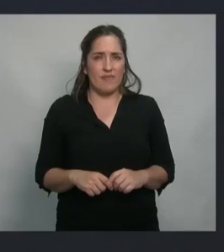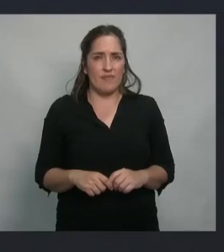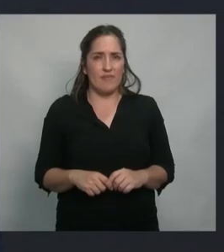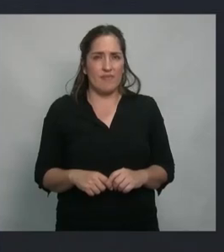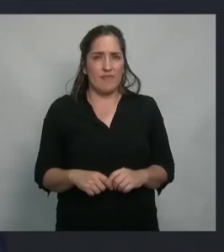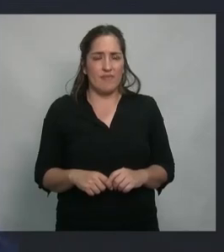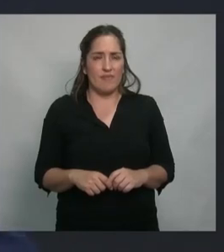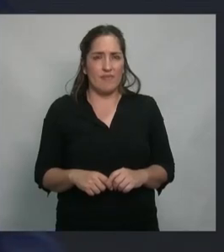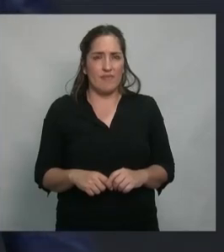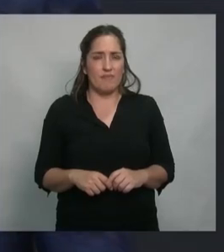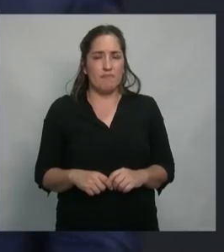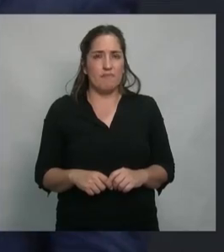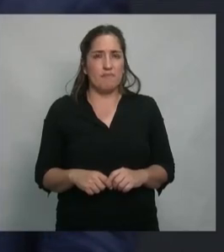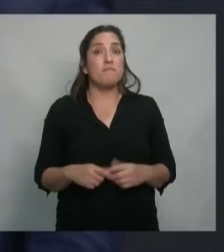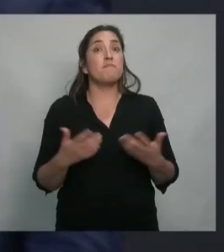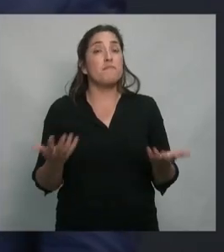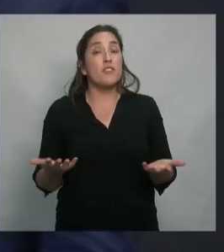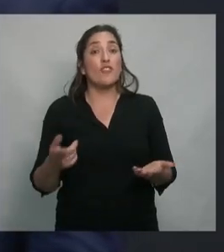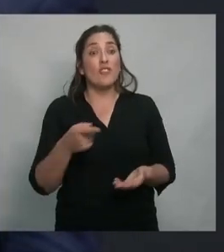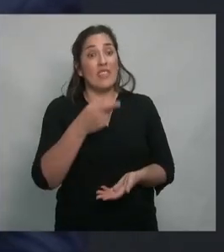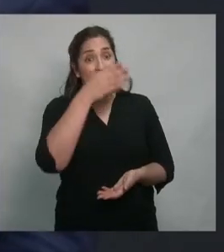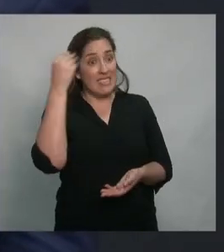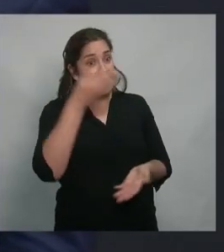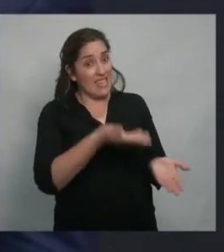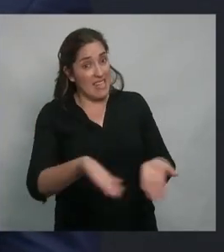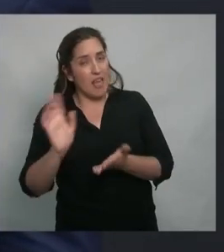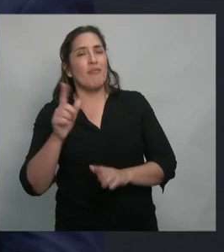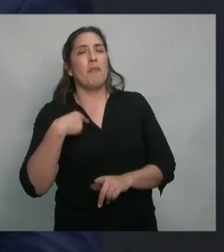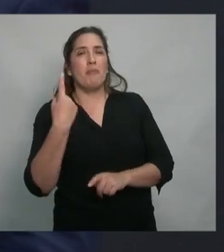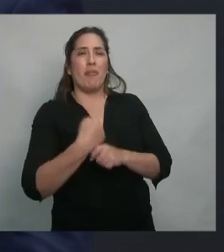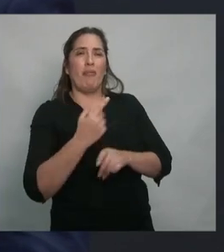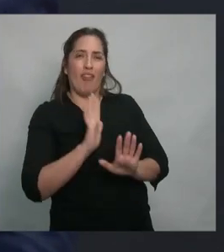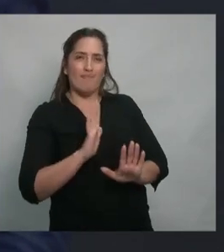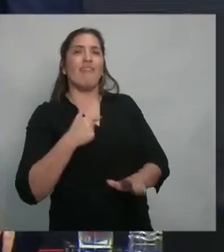pero queremos antes de que Cristina se vaya a hacerle un regalo.